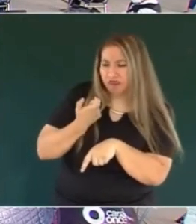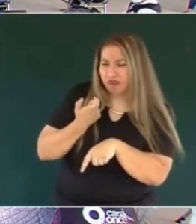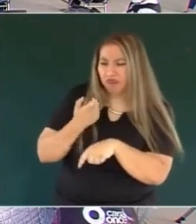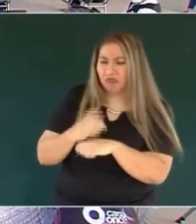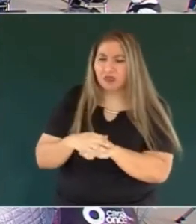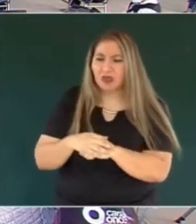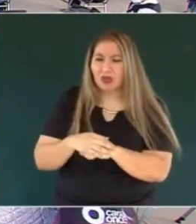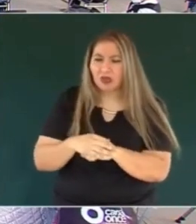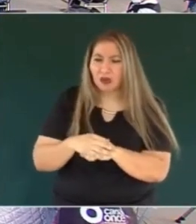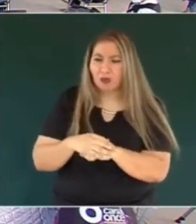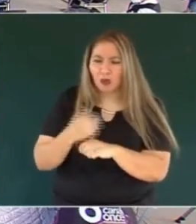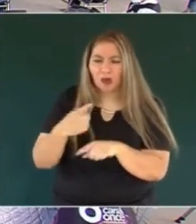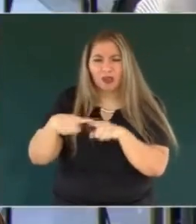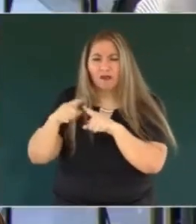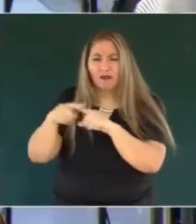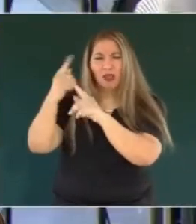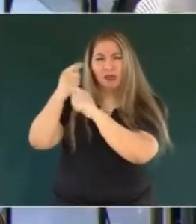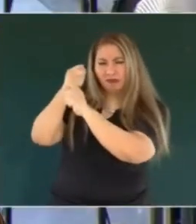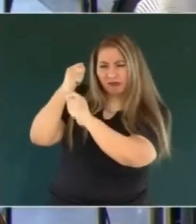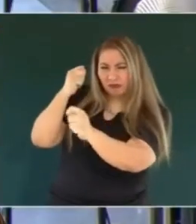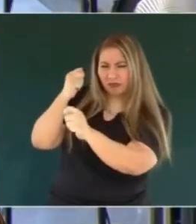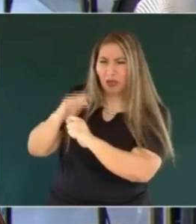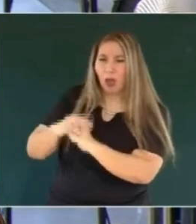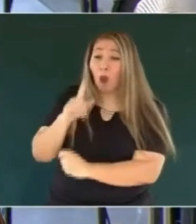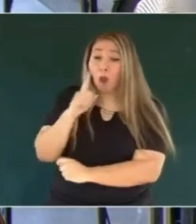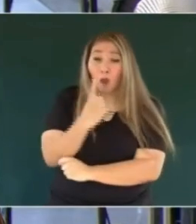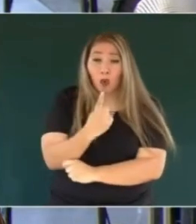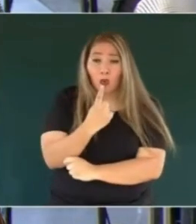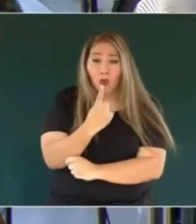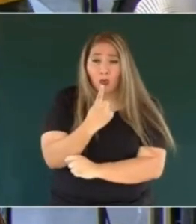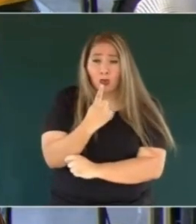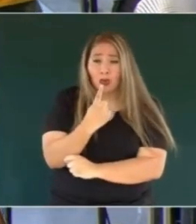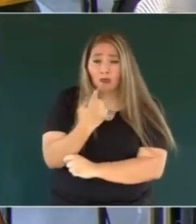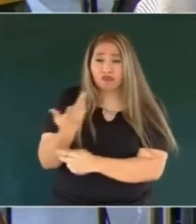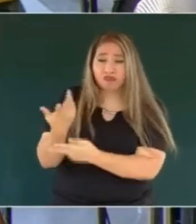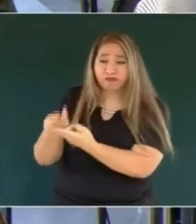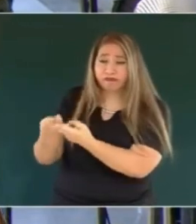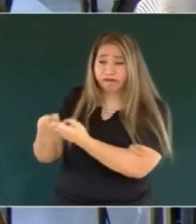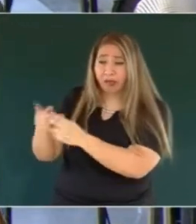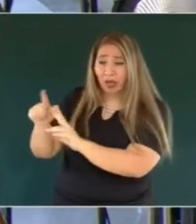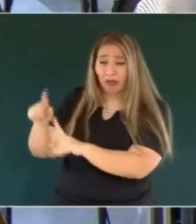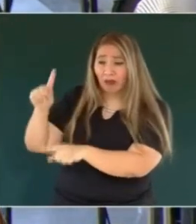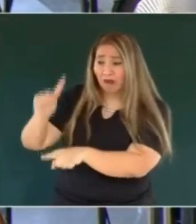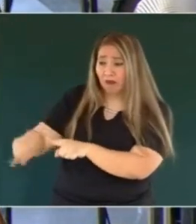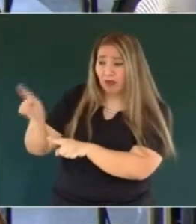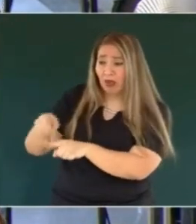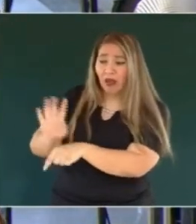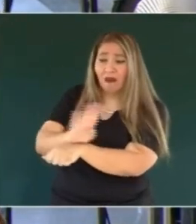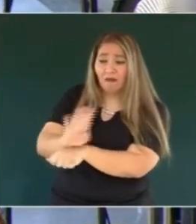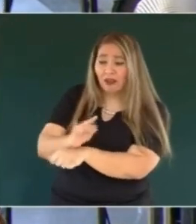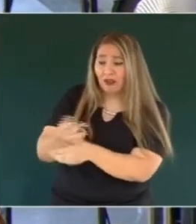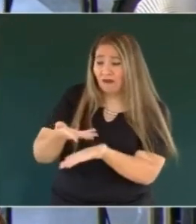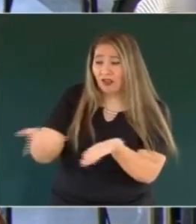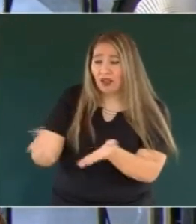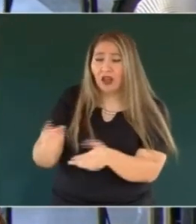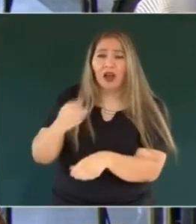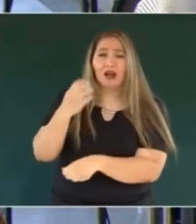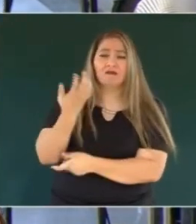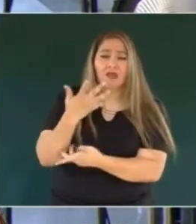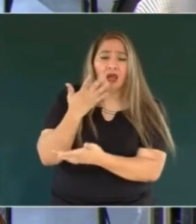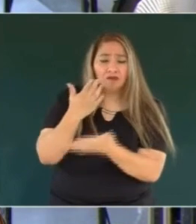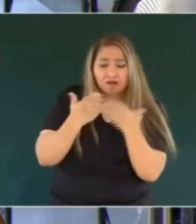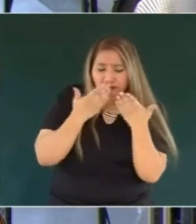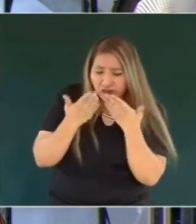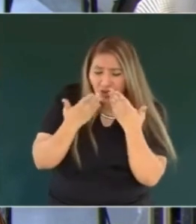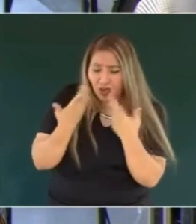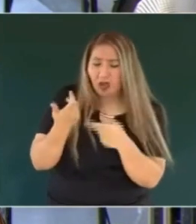concesionarios del transporte, por una obra que está suspendida el día de hoy y que iba a beneficiar a estudiantes, a más